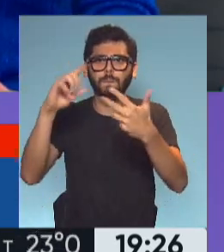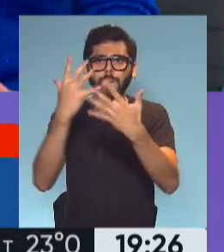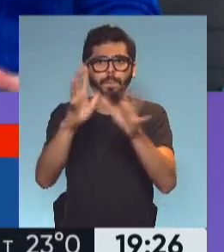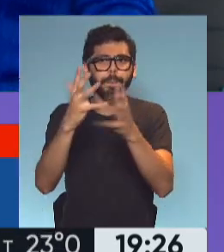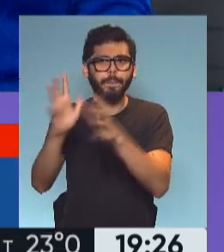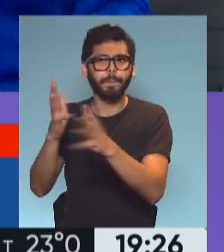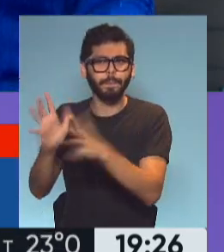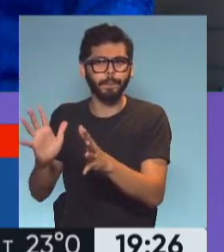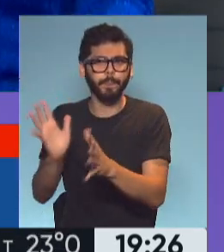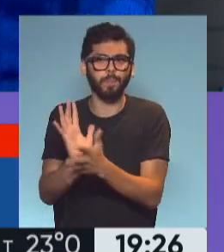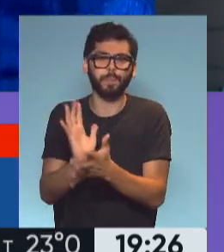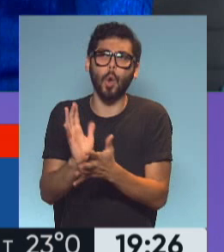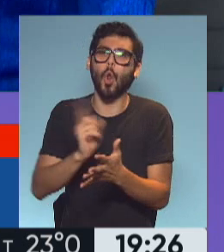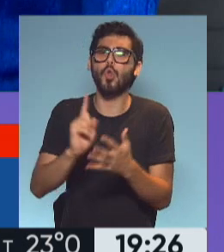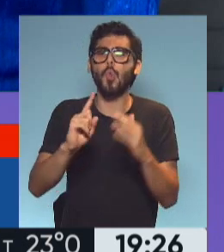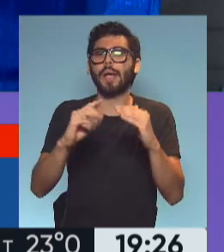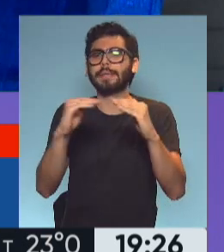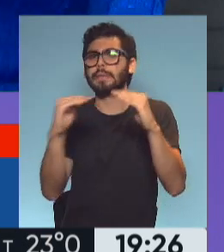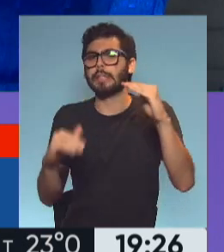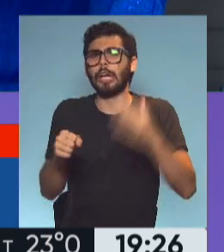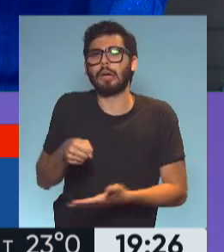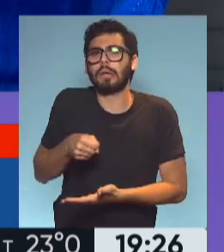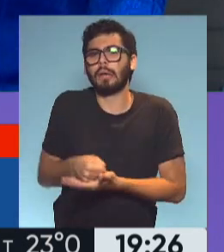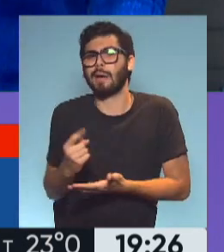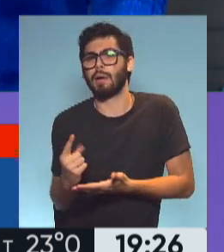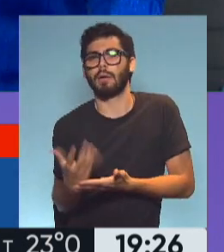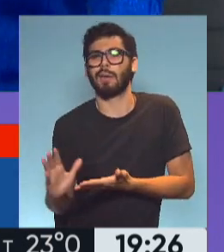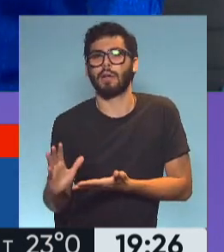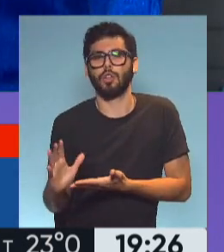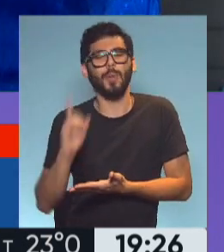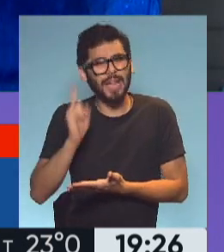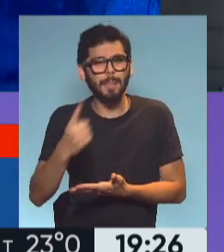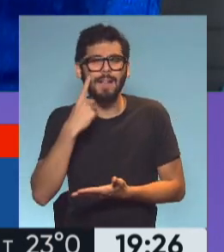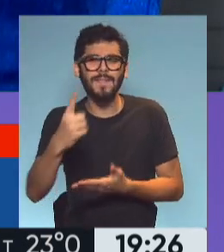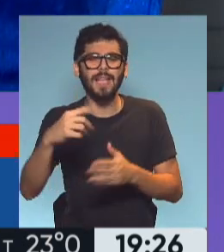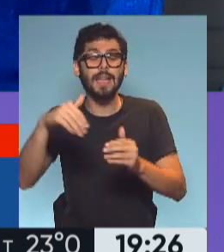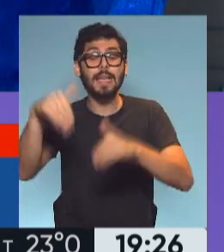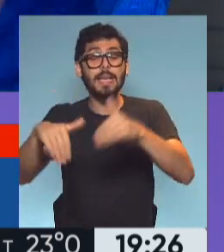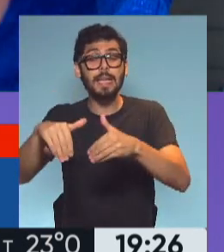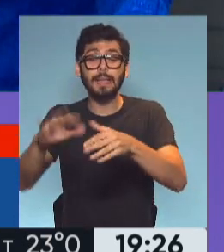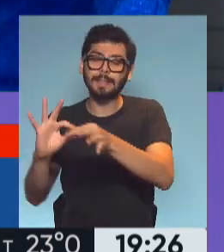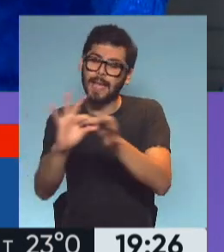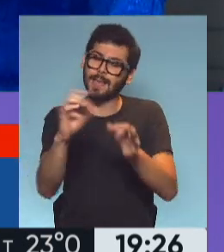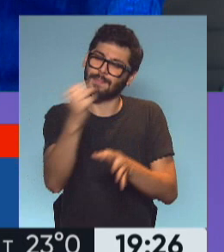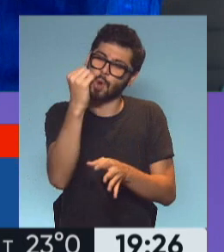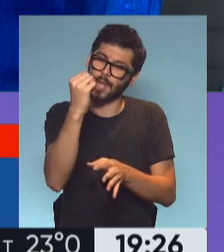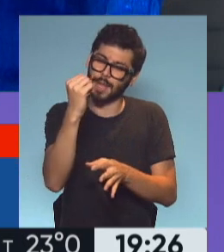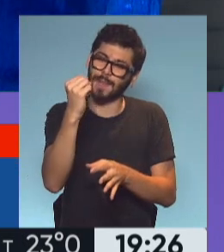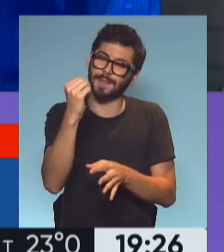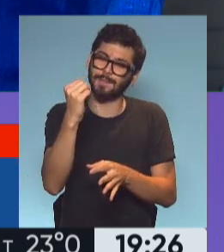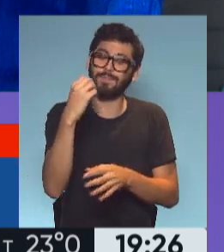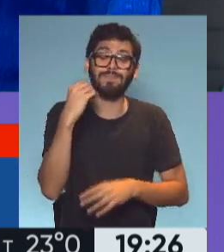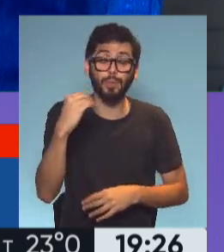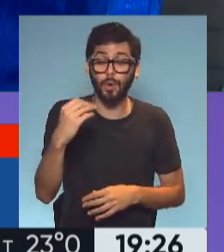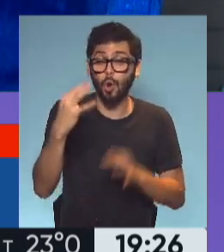líneas, ¿no? De cuartas, quintas. totalmente. Pero por otro lado, también hay que entenderlo en clave electoral. Y para mí esto no es menor que esto se dé después de